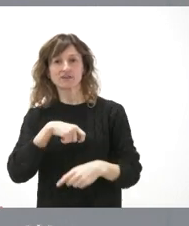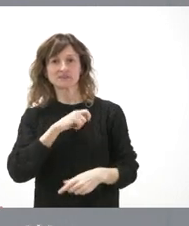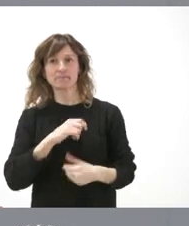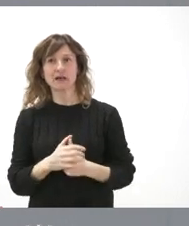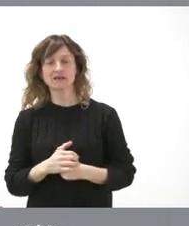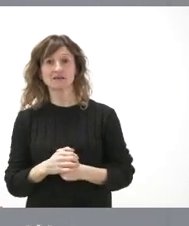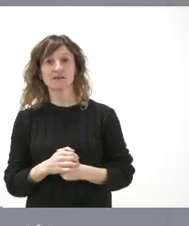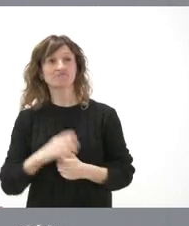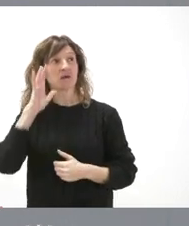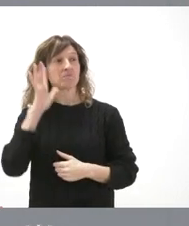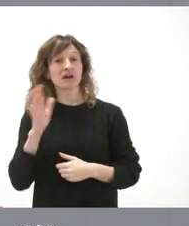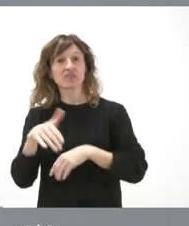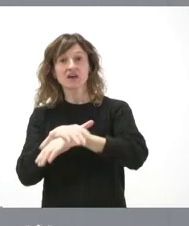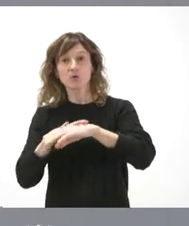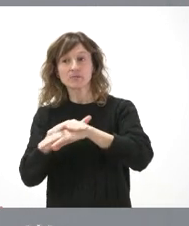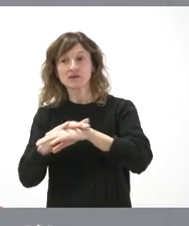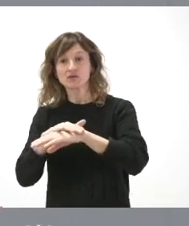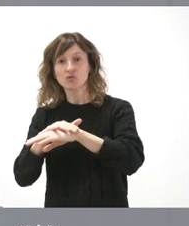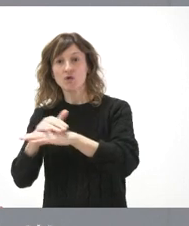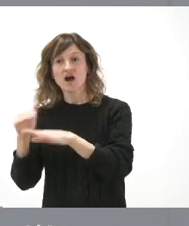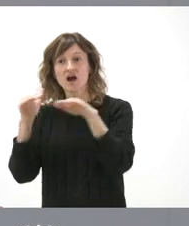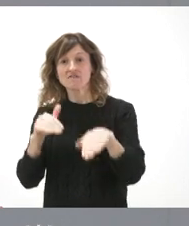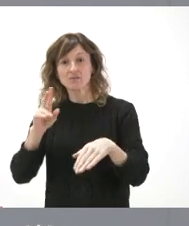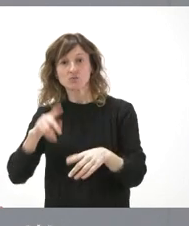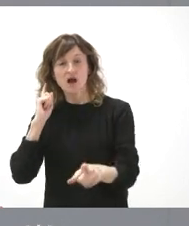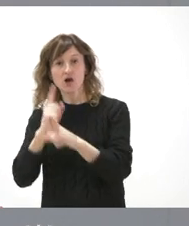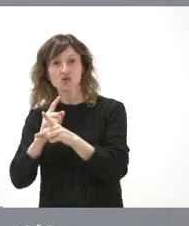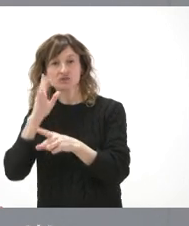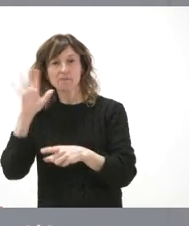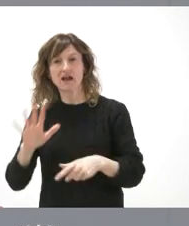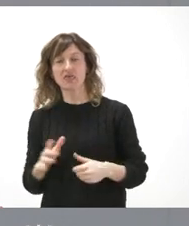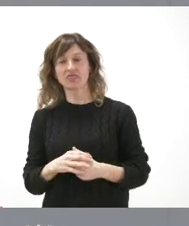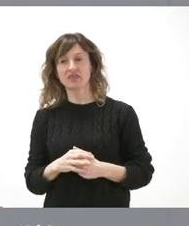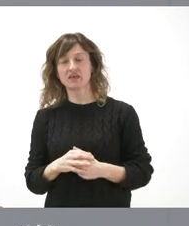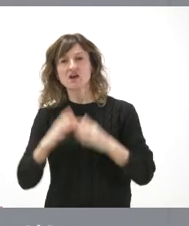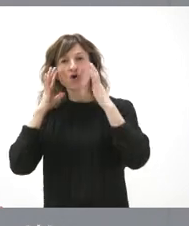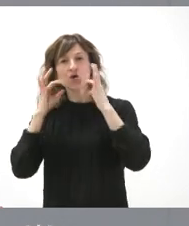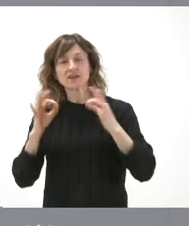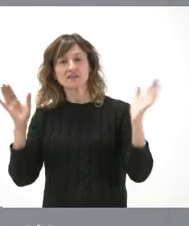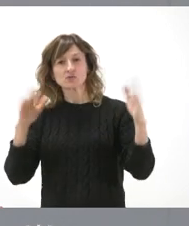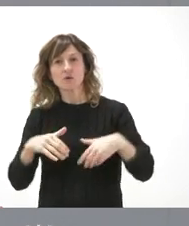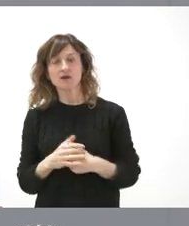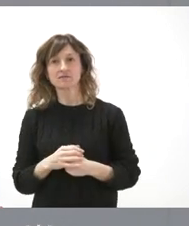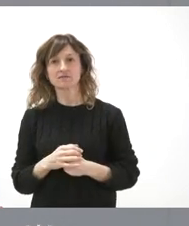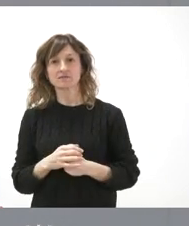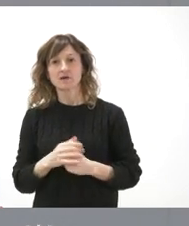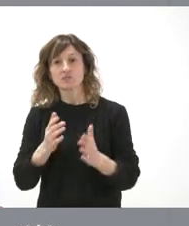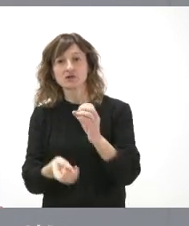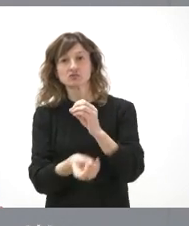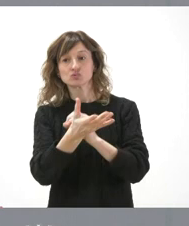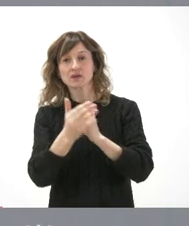al Gobierno de España no le vamos a tener a favor de esto, sino en contra. Que es muy coherente con lo que está haciendo, que está generando más desigualdades